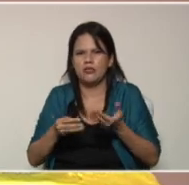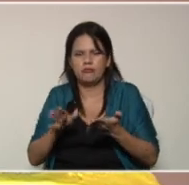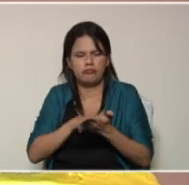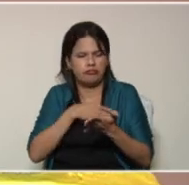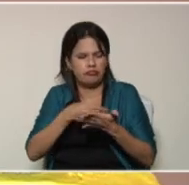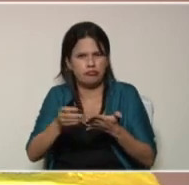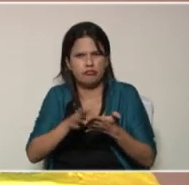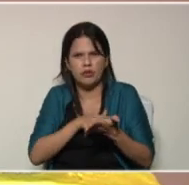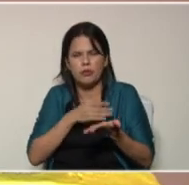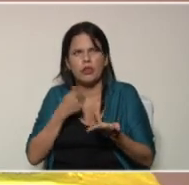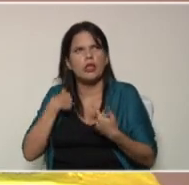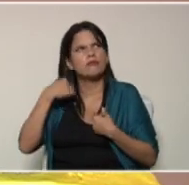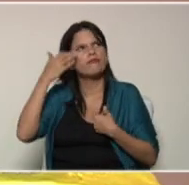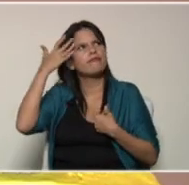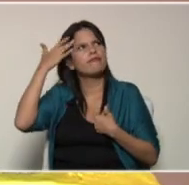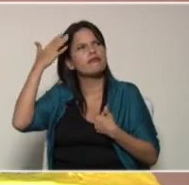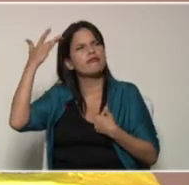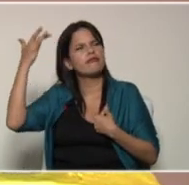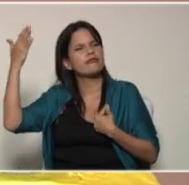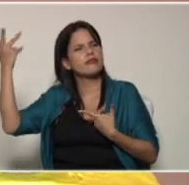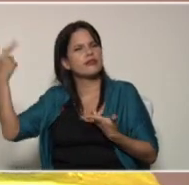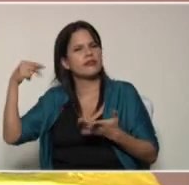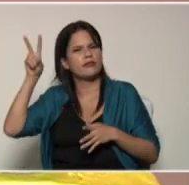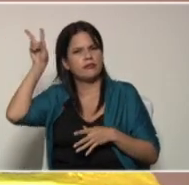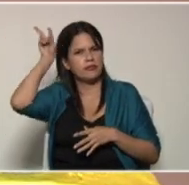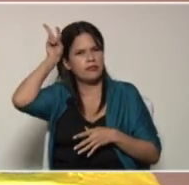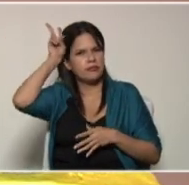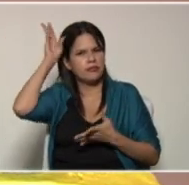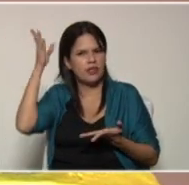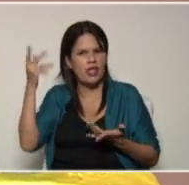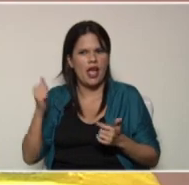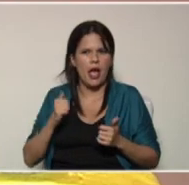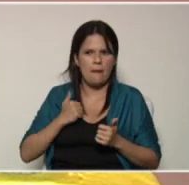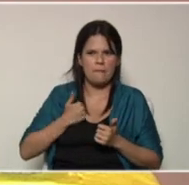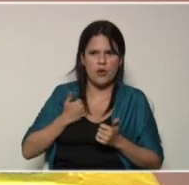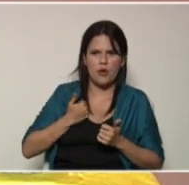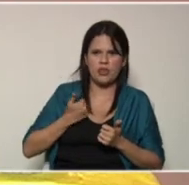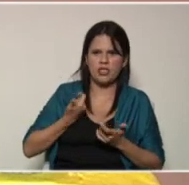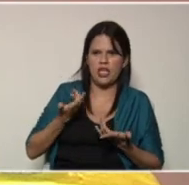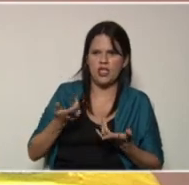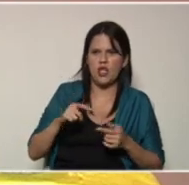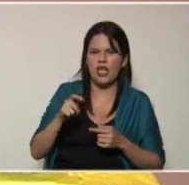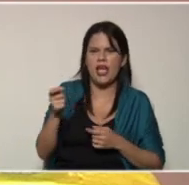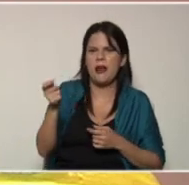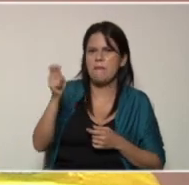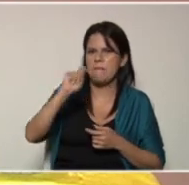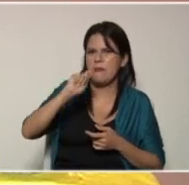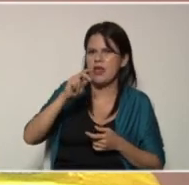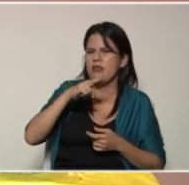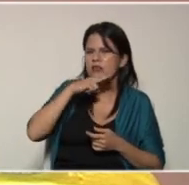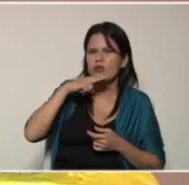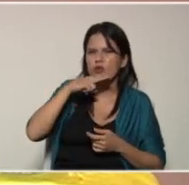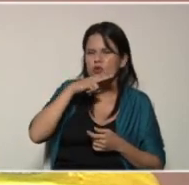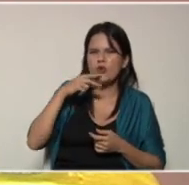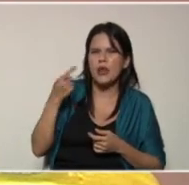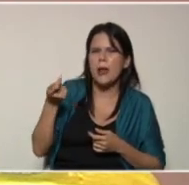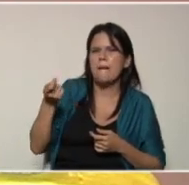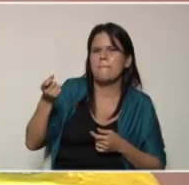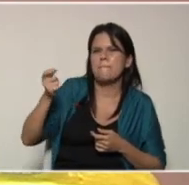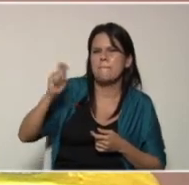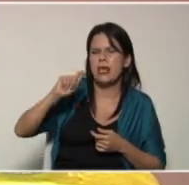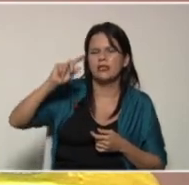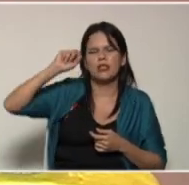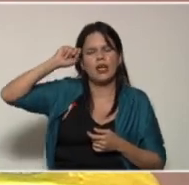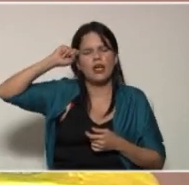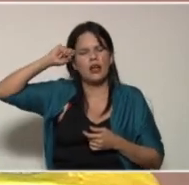inspiradas en motivos indígenas aprovechando que es el mes de octubre mes en que